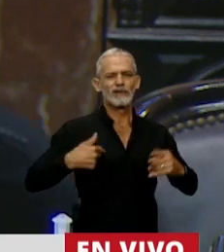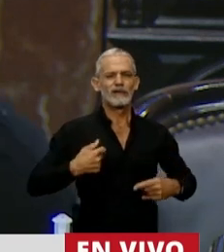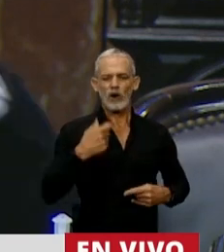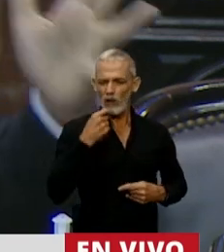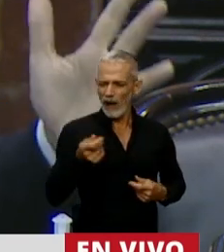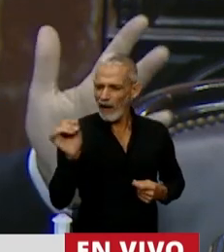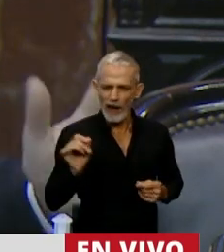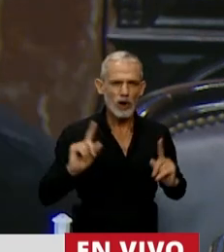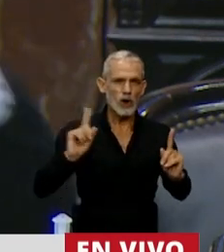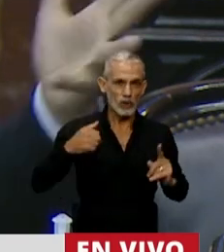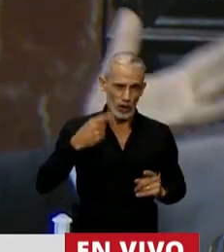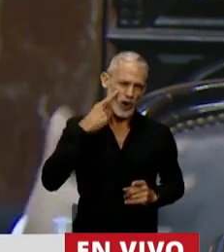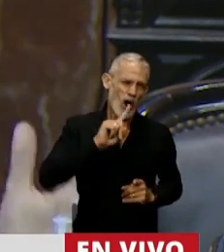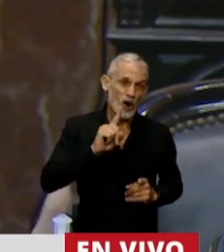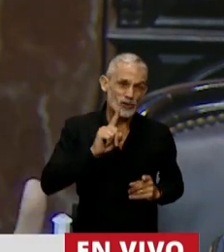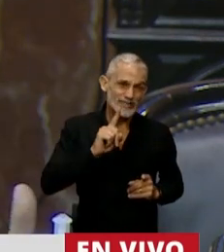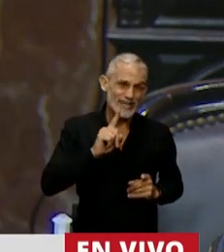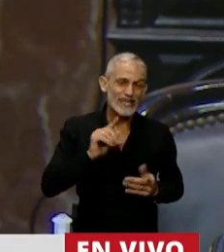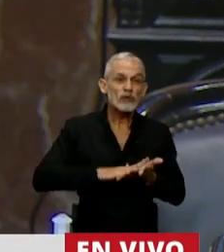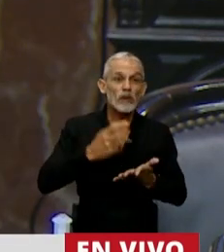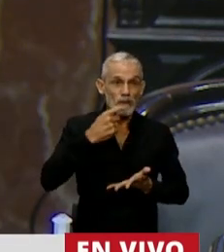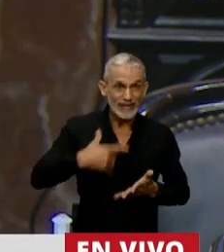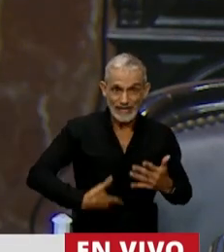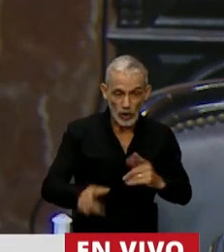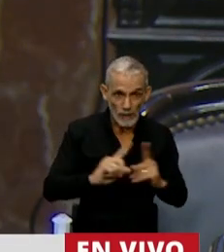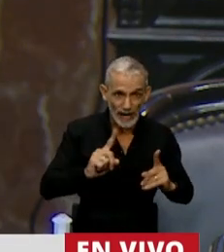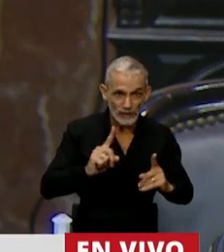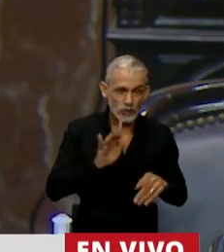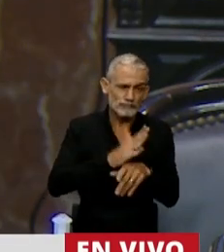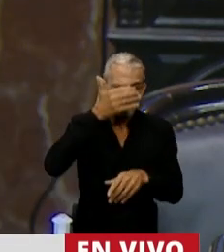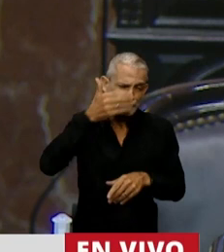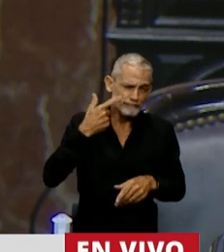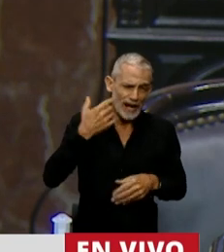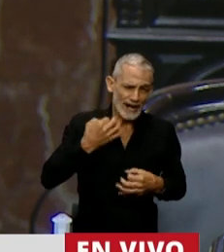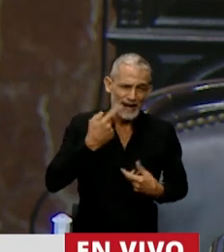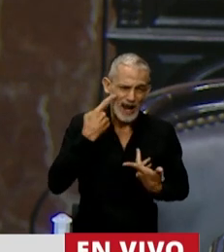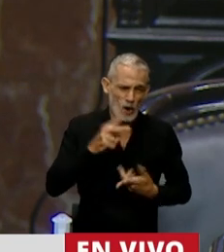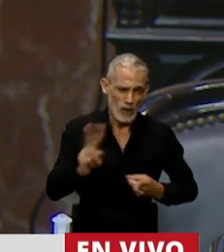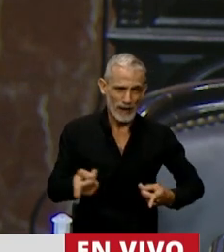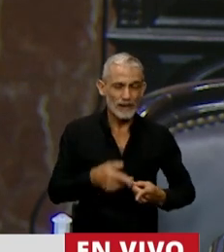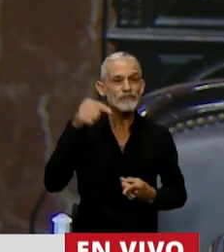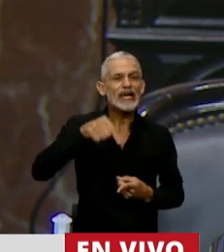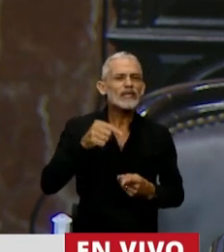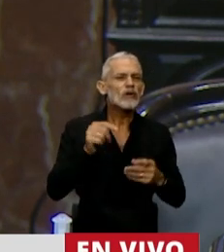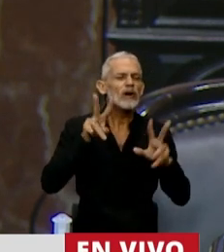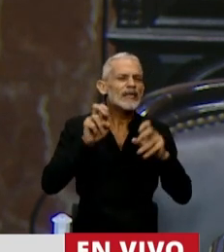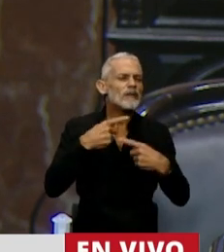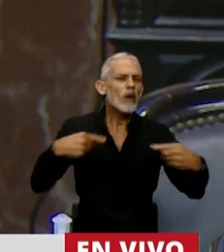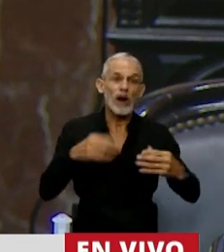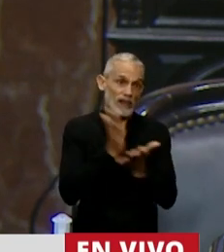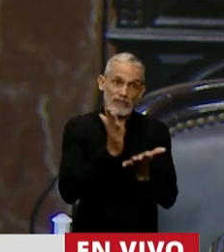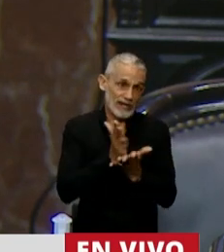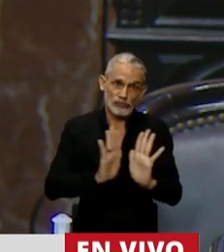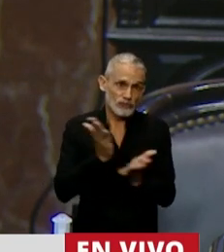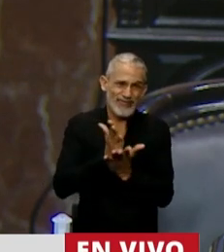El que lo desconozca no está viendo la realidad. Así que, Presidente, esto se trata de derechos,